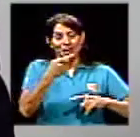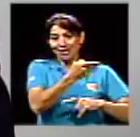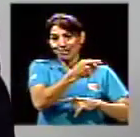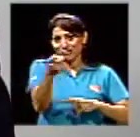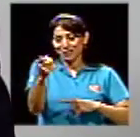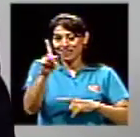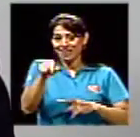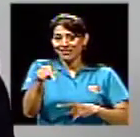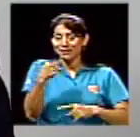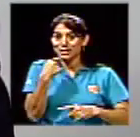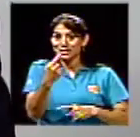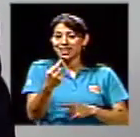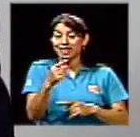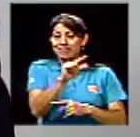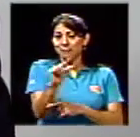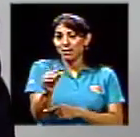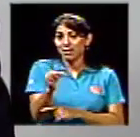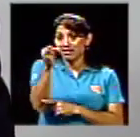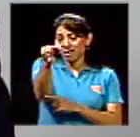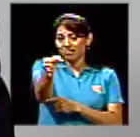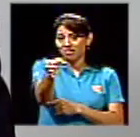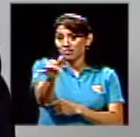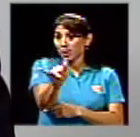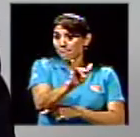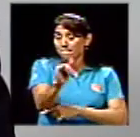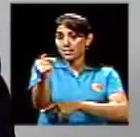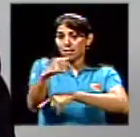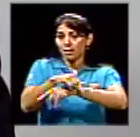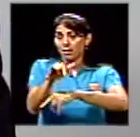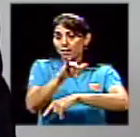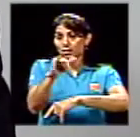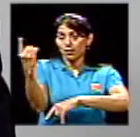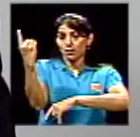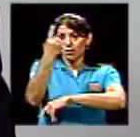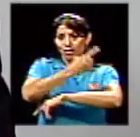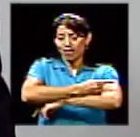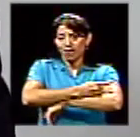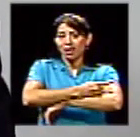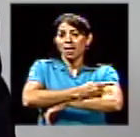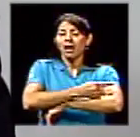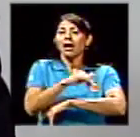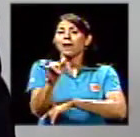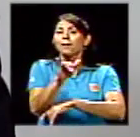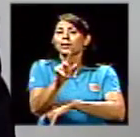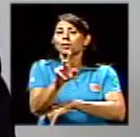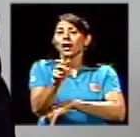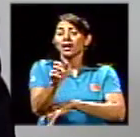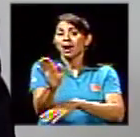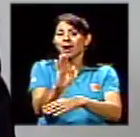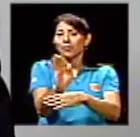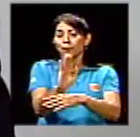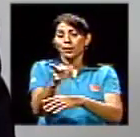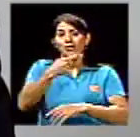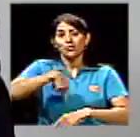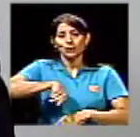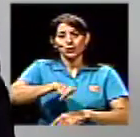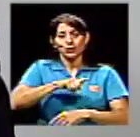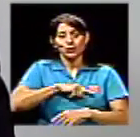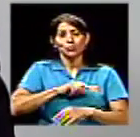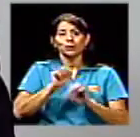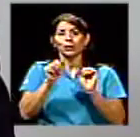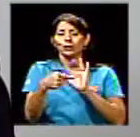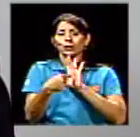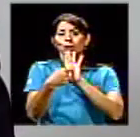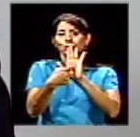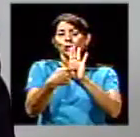decirles que la semana entrante, en las mismas circunstancias, tiempos y tiempos, estaremos ofreciéndoles